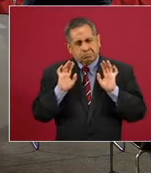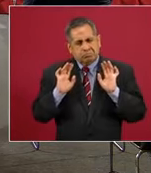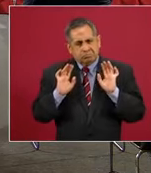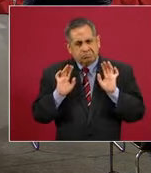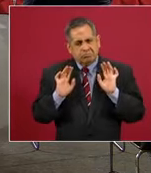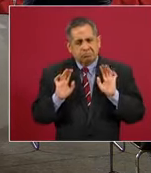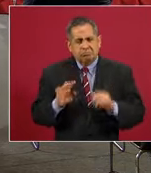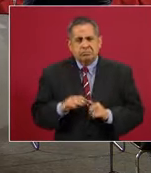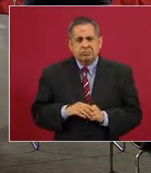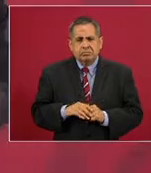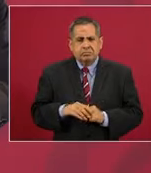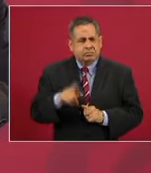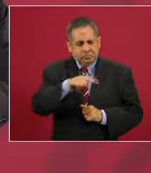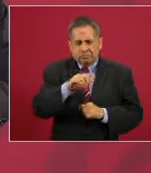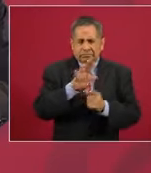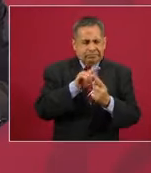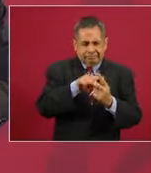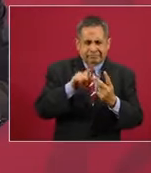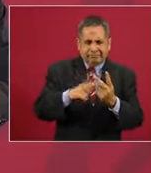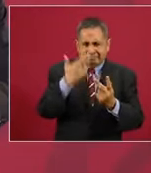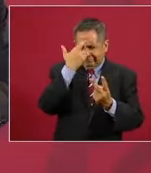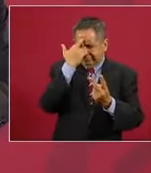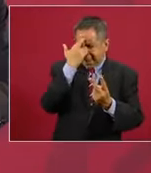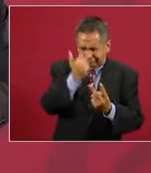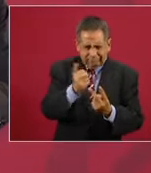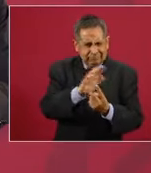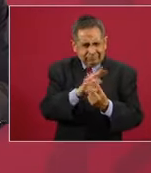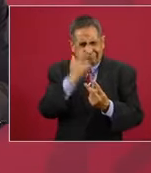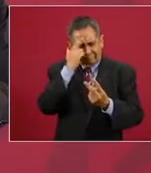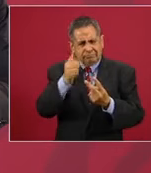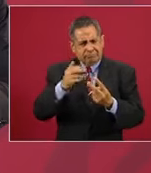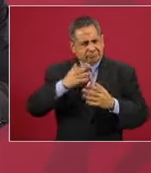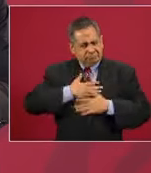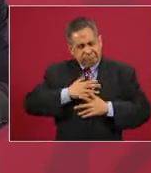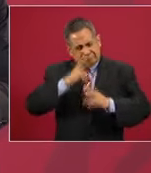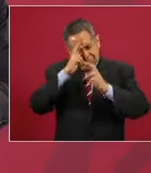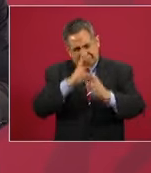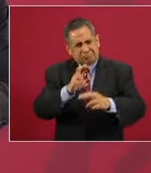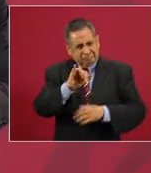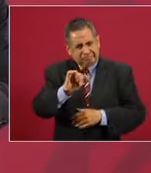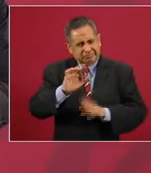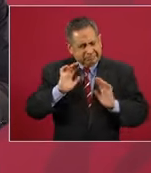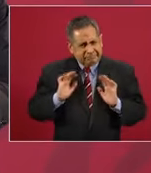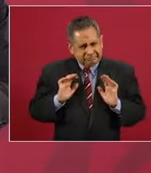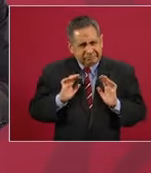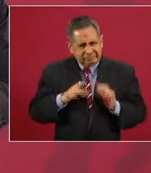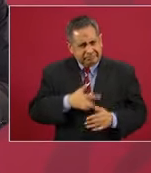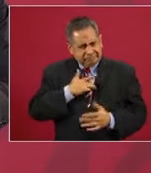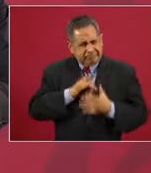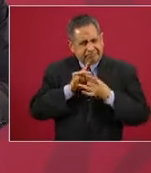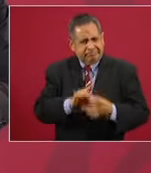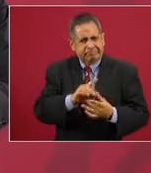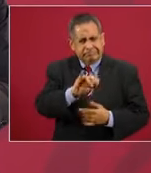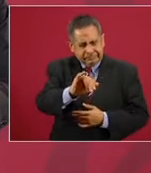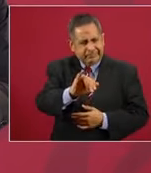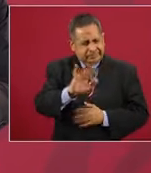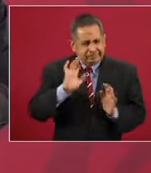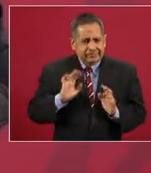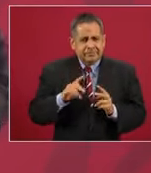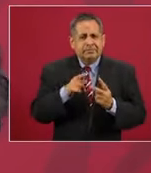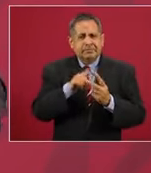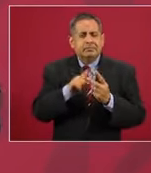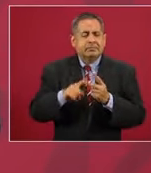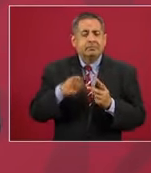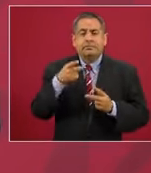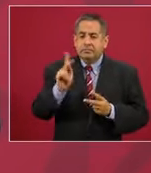toda la razón y merezcan todo mi respeto y mi solidaridad. Pero